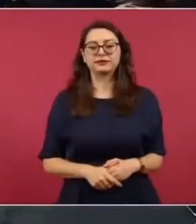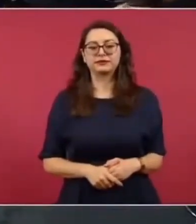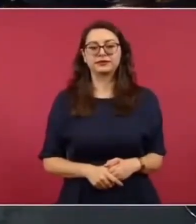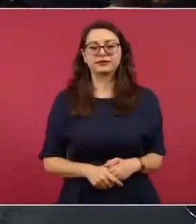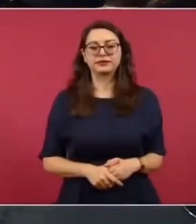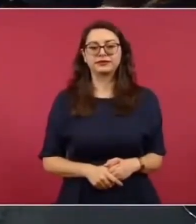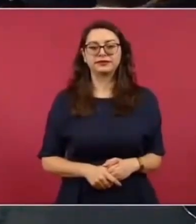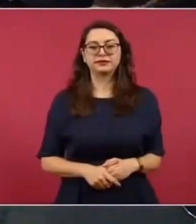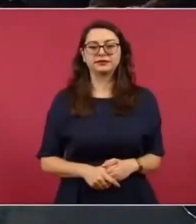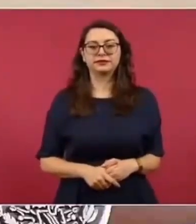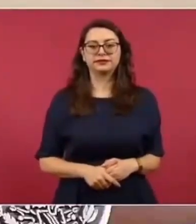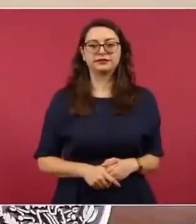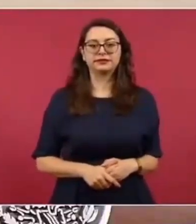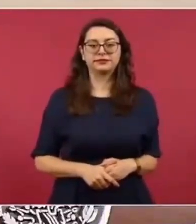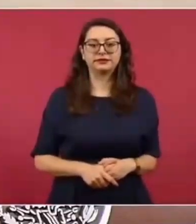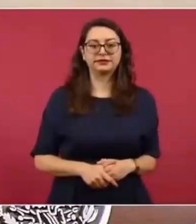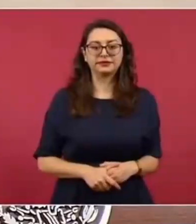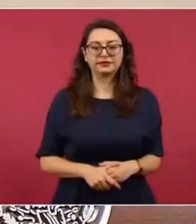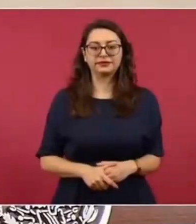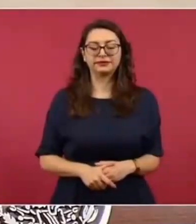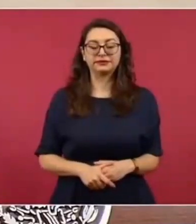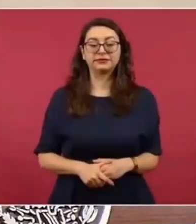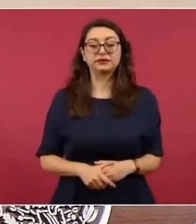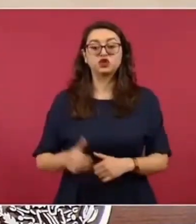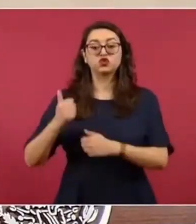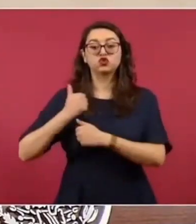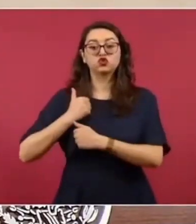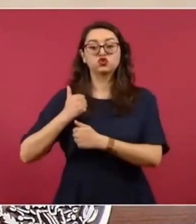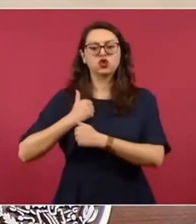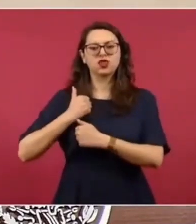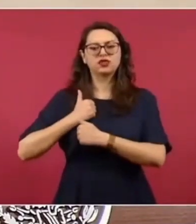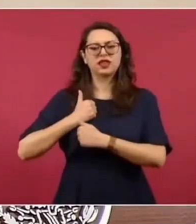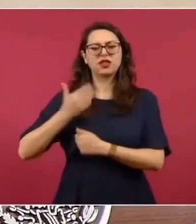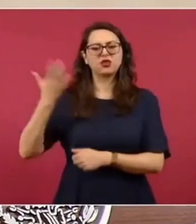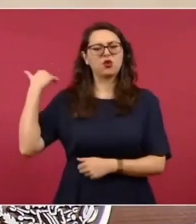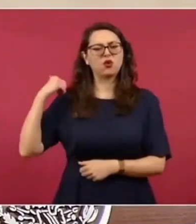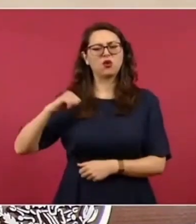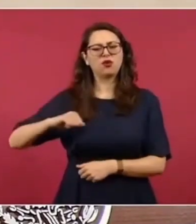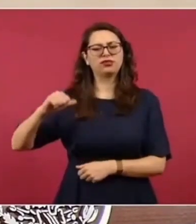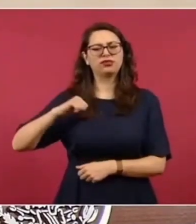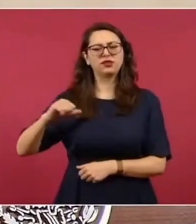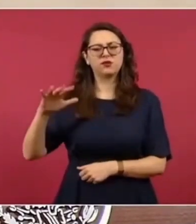sí, y el coronel era Green, el de Cananea,